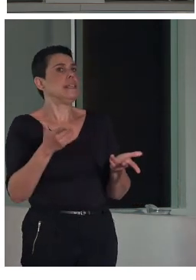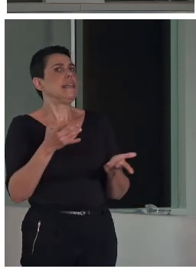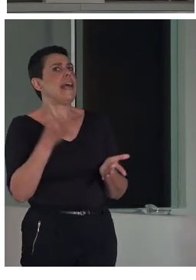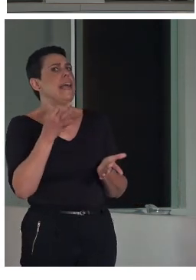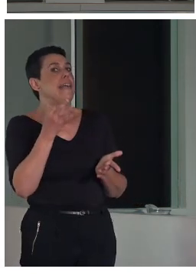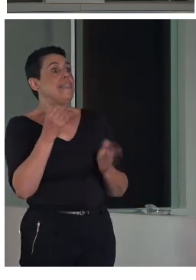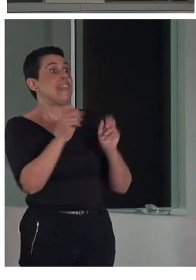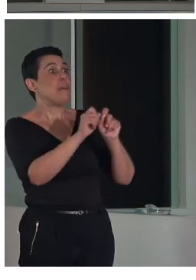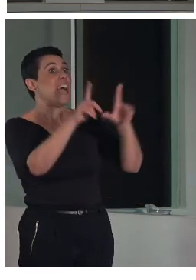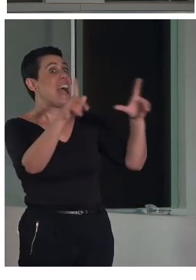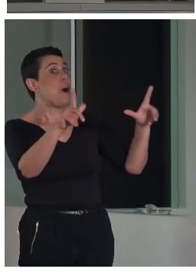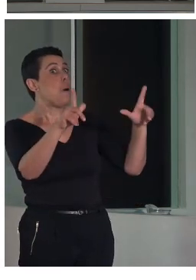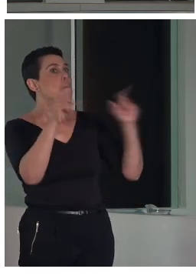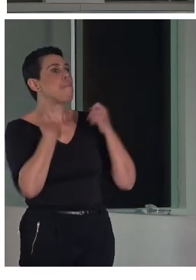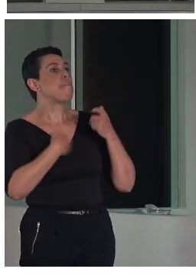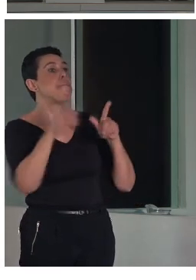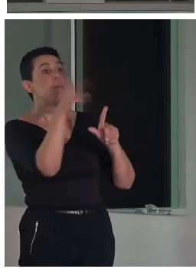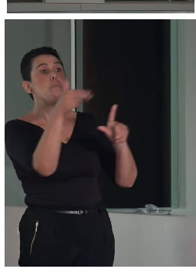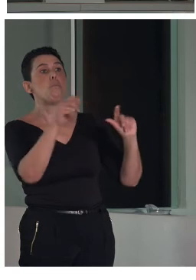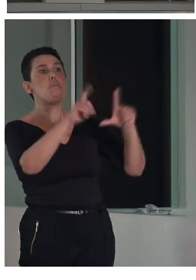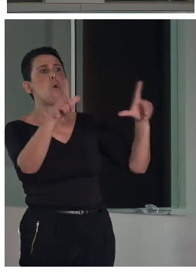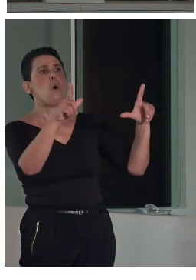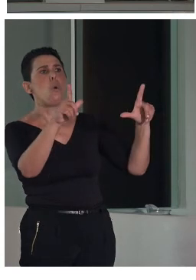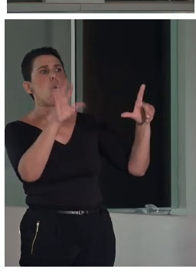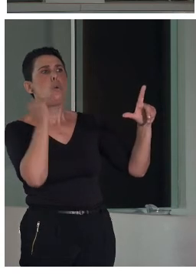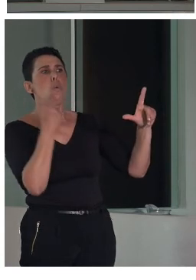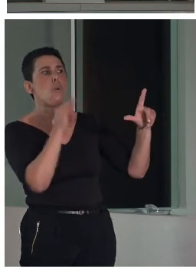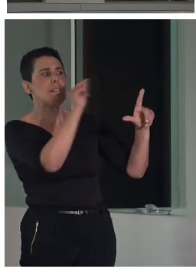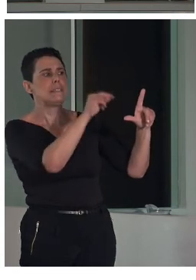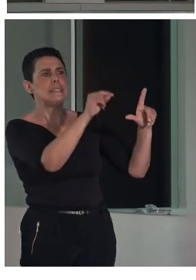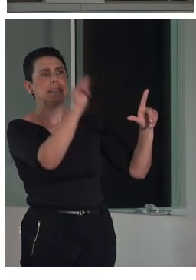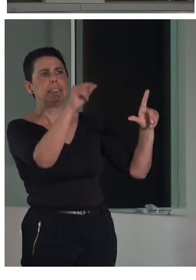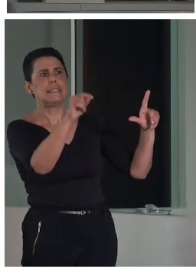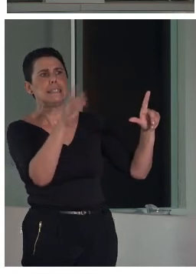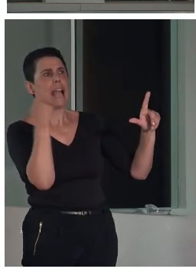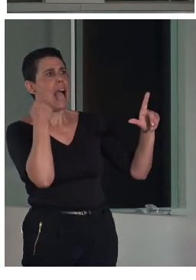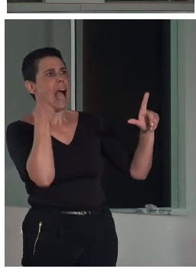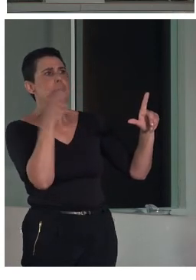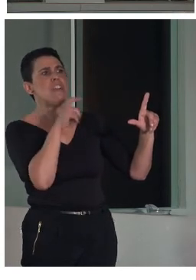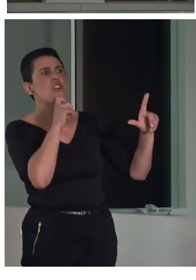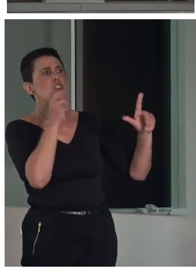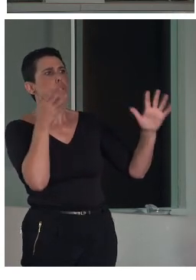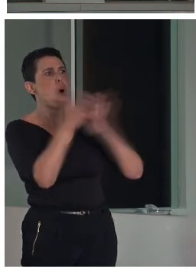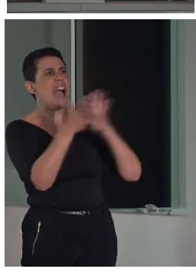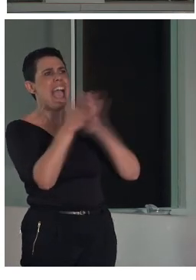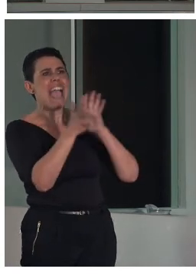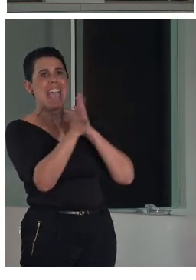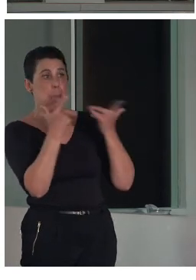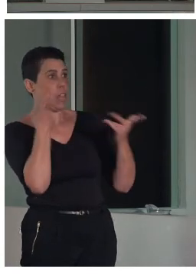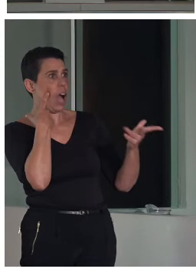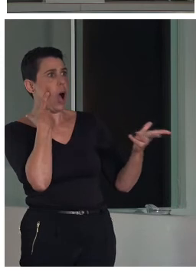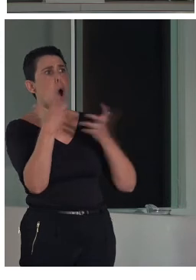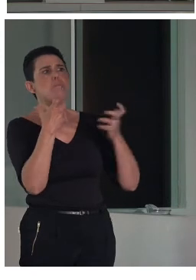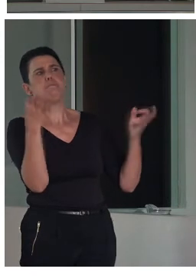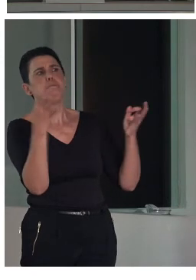dentro de las piezas para identificar los elementos de los que queremos hacer una narración o queremos hacer relevantes es absolutamente necesaria.